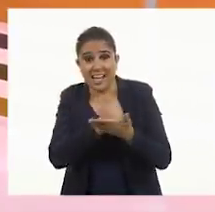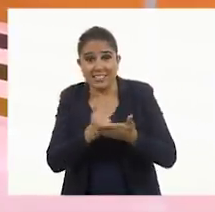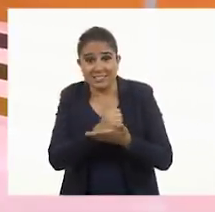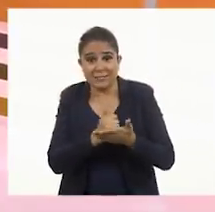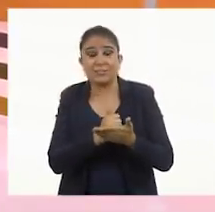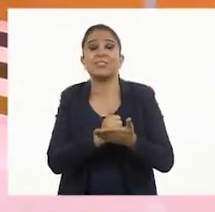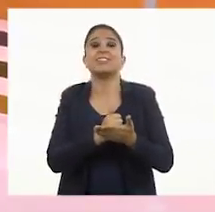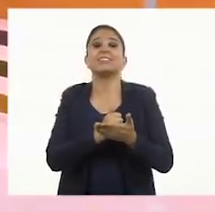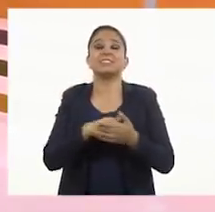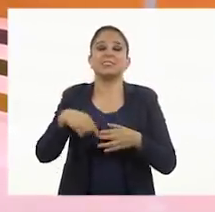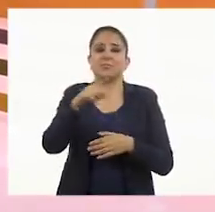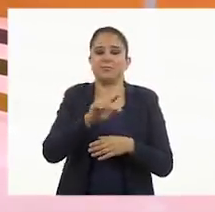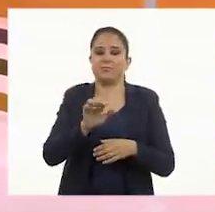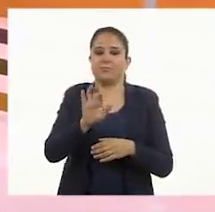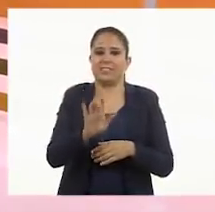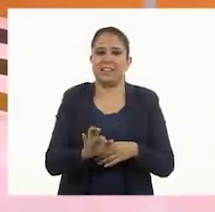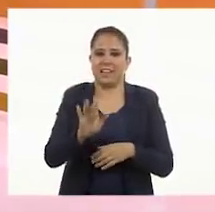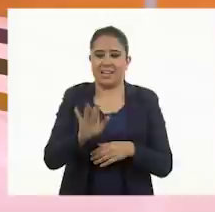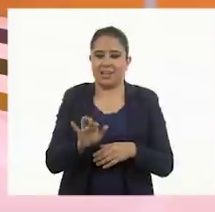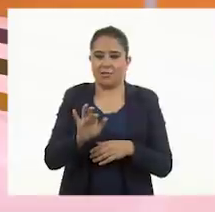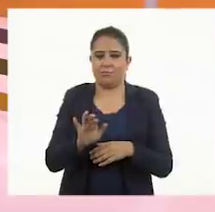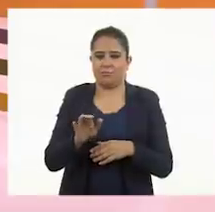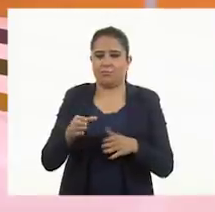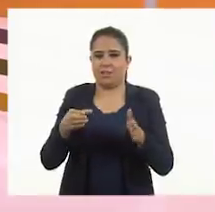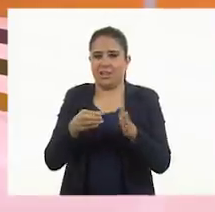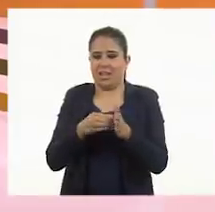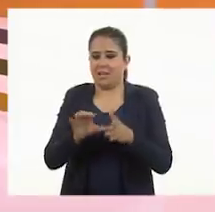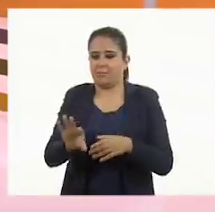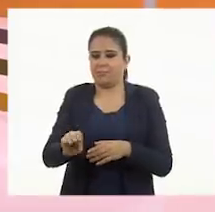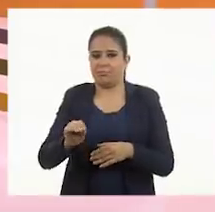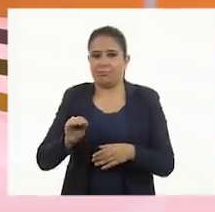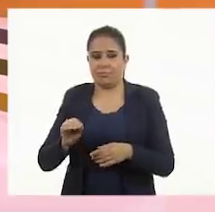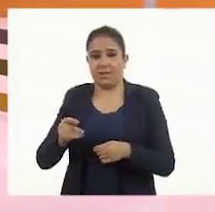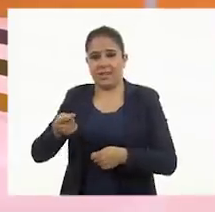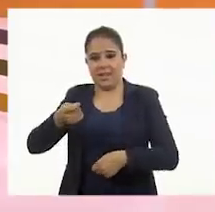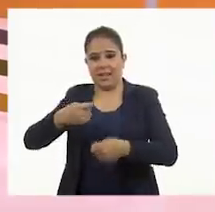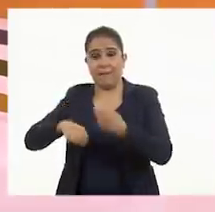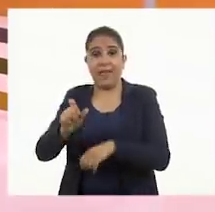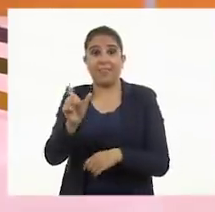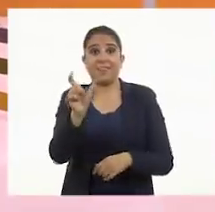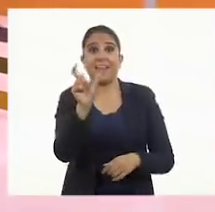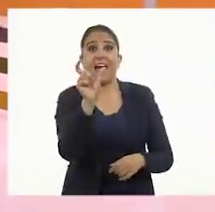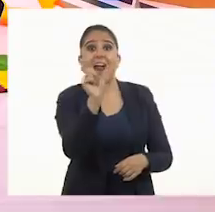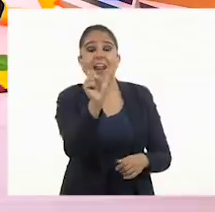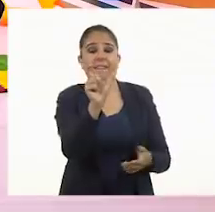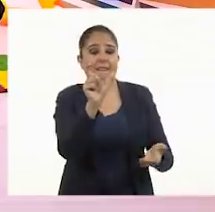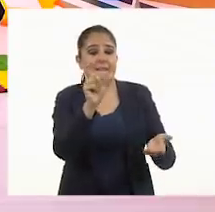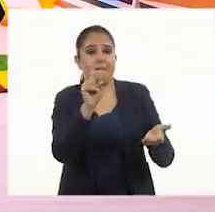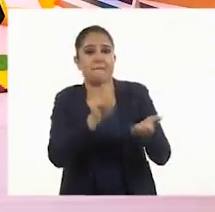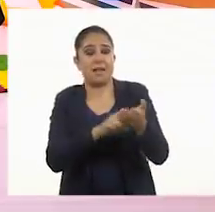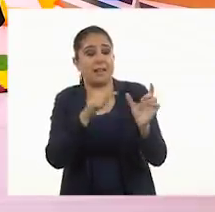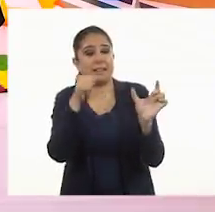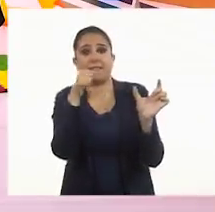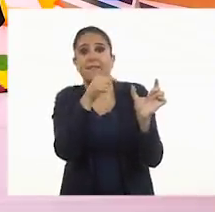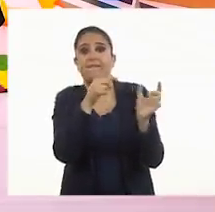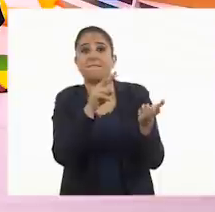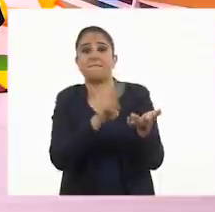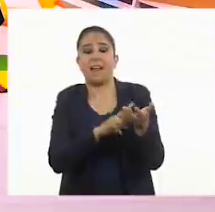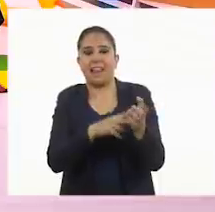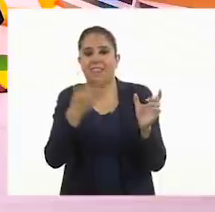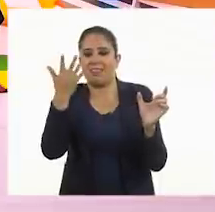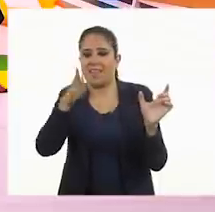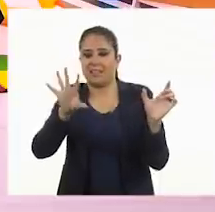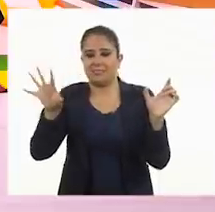a hacer es que en el cajero vamos a intercambiar una tarjetita que equivale a esas 10